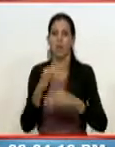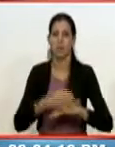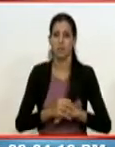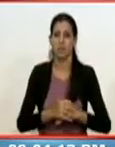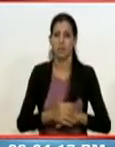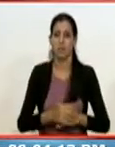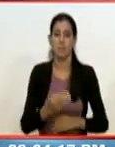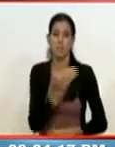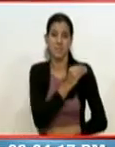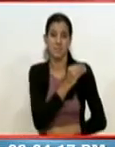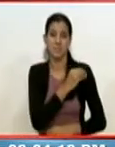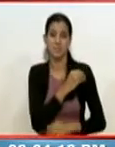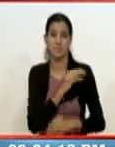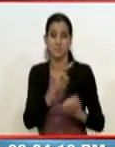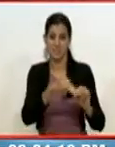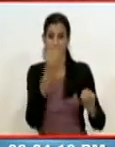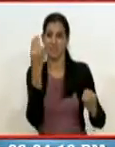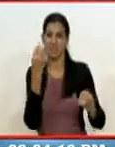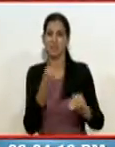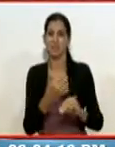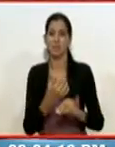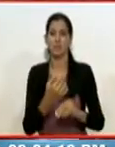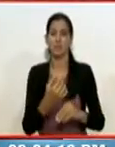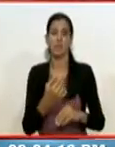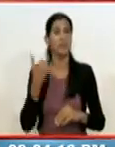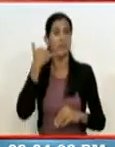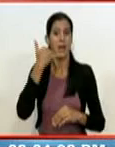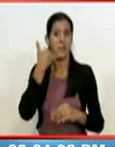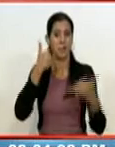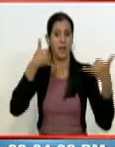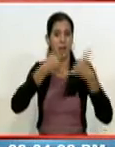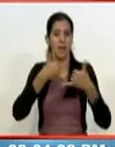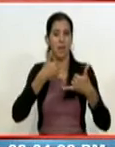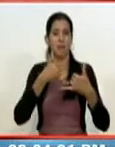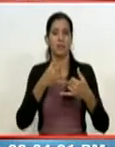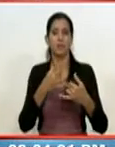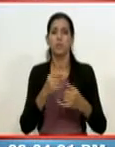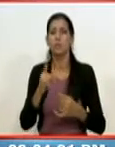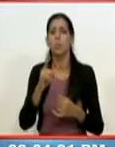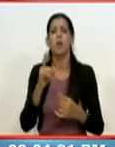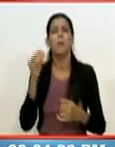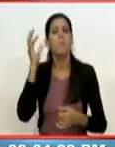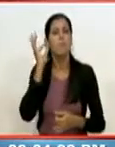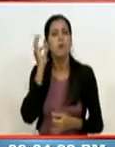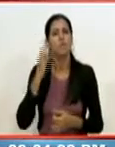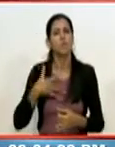Me dice, tú eres la mujer con la que yo he soñado y eres la razón de una familia de verdad.